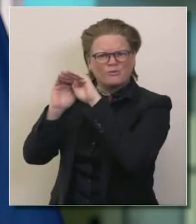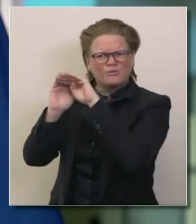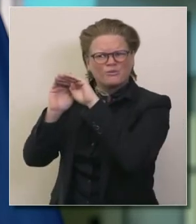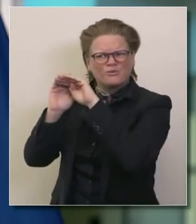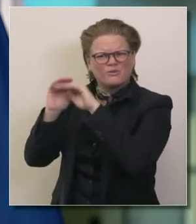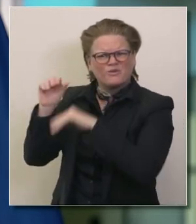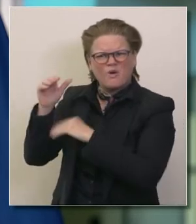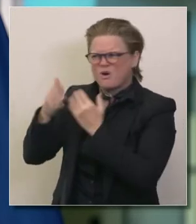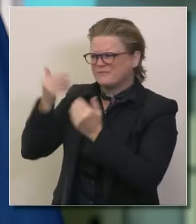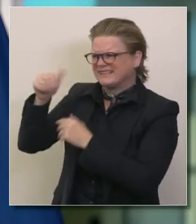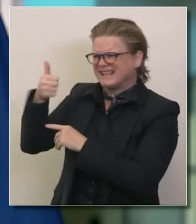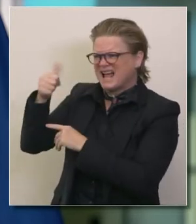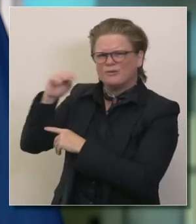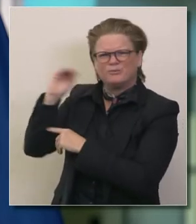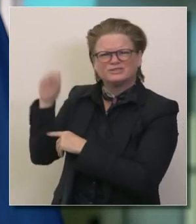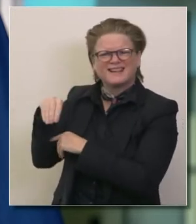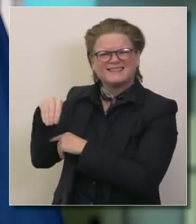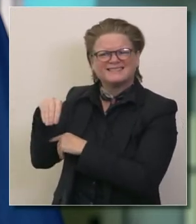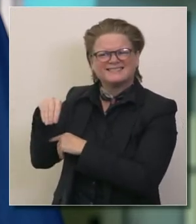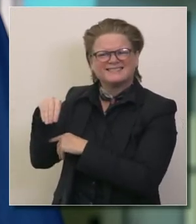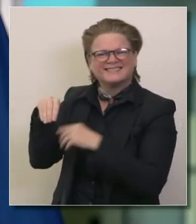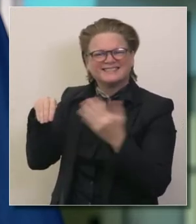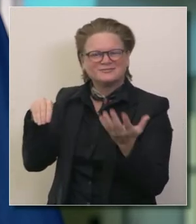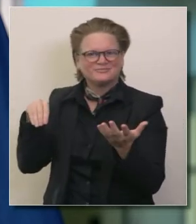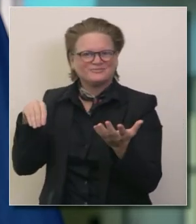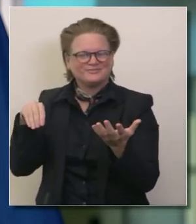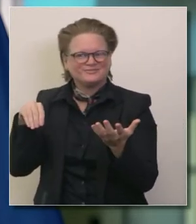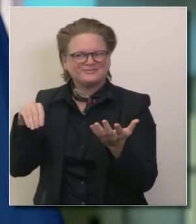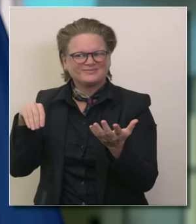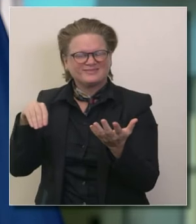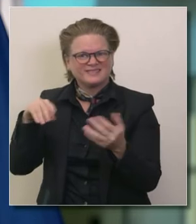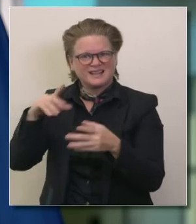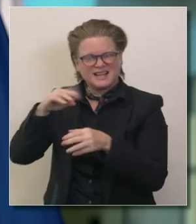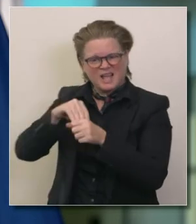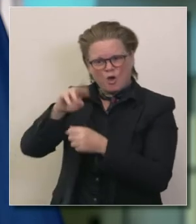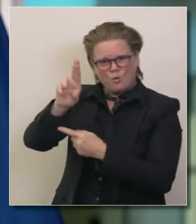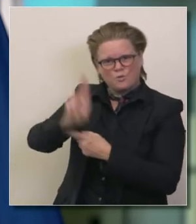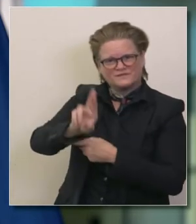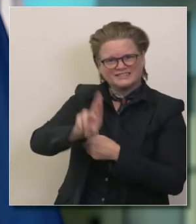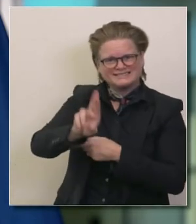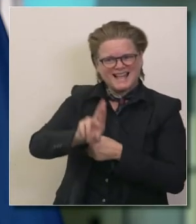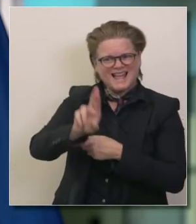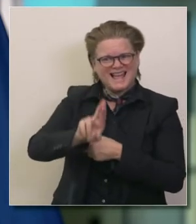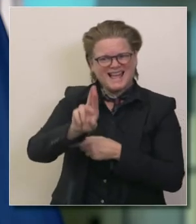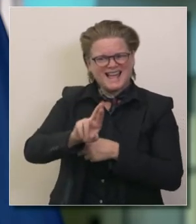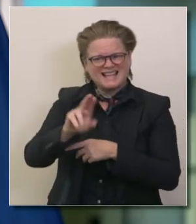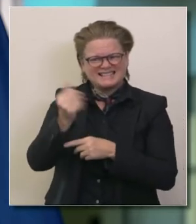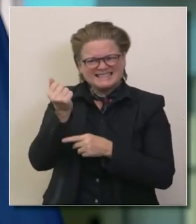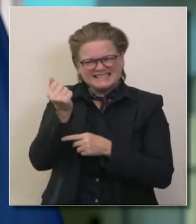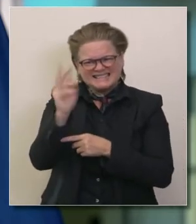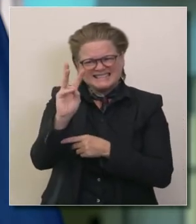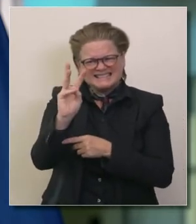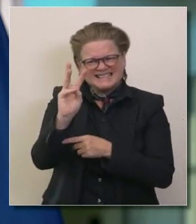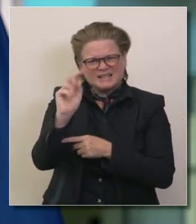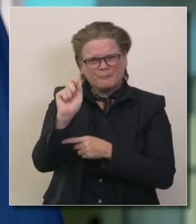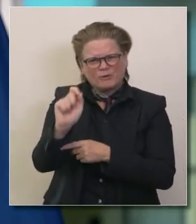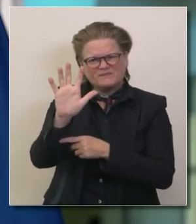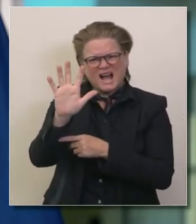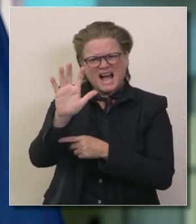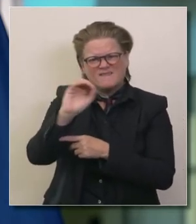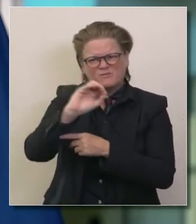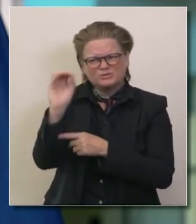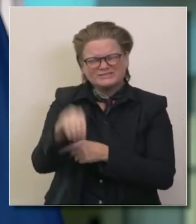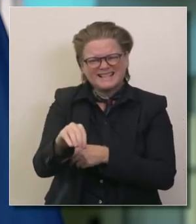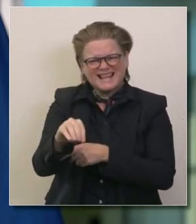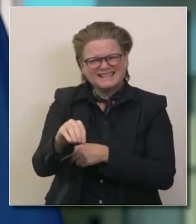no sé si hay que ser tan críticos cuando el índice de positividad en el Riverside estaba 16.5 por